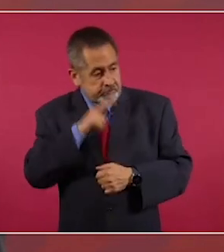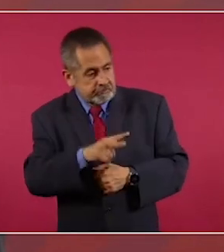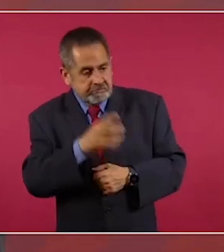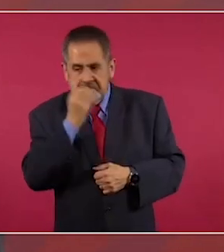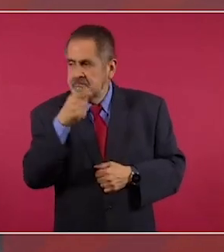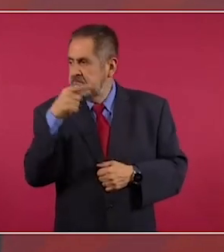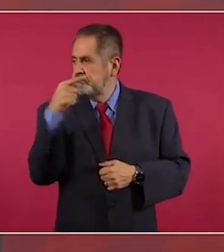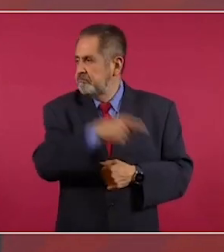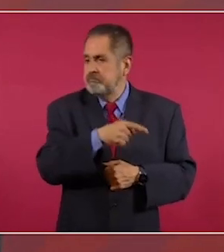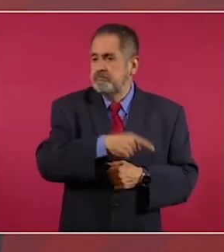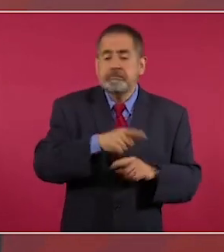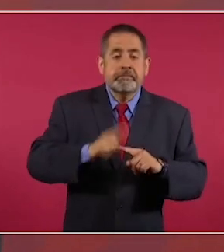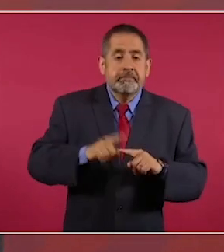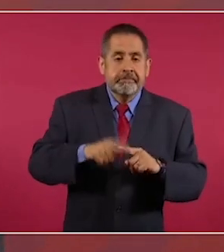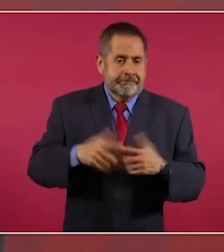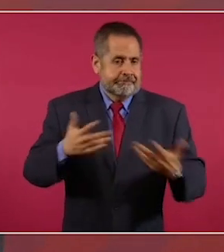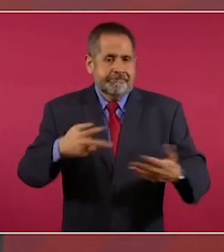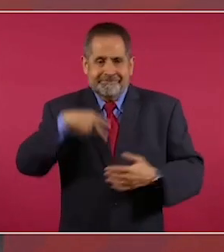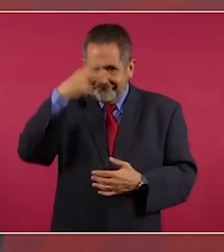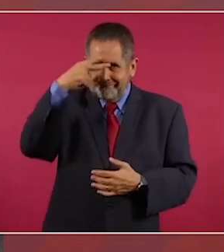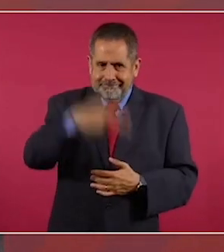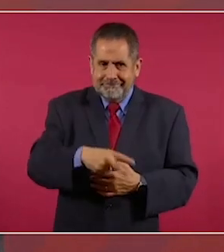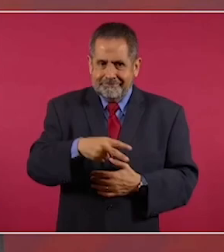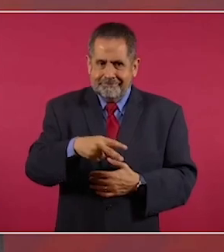es México,